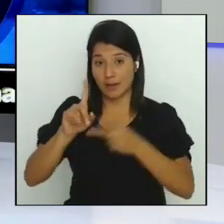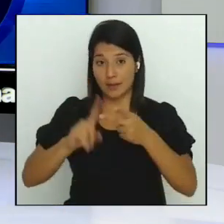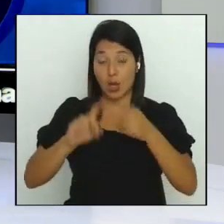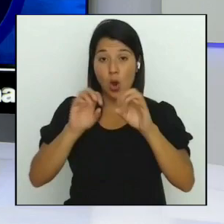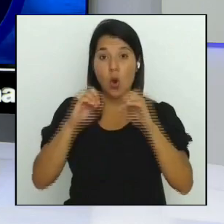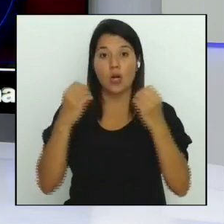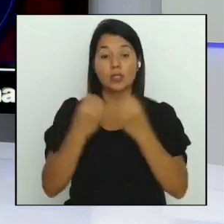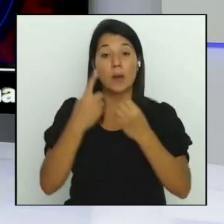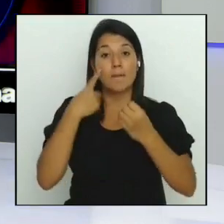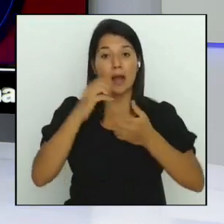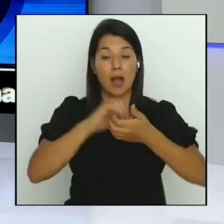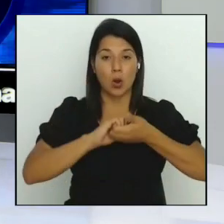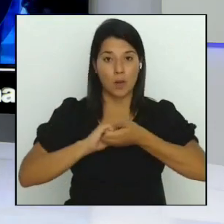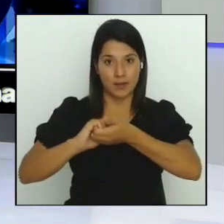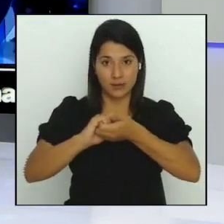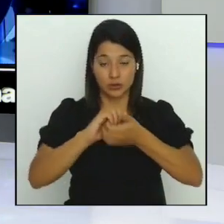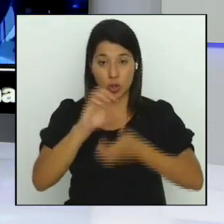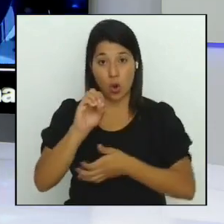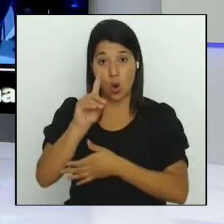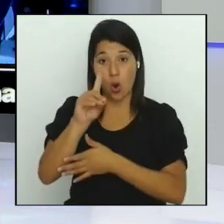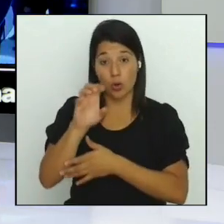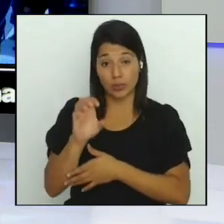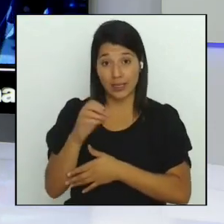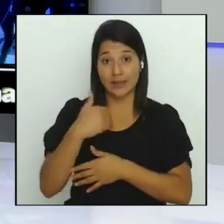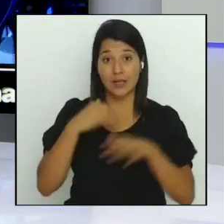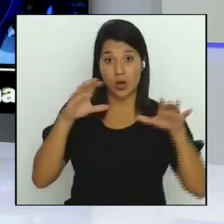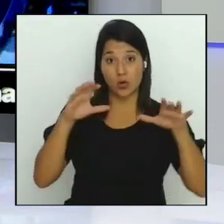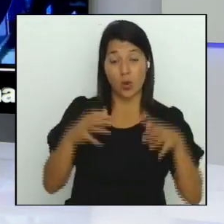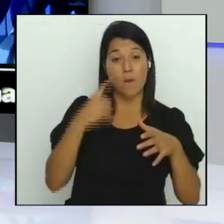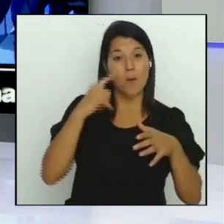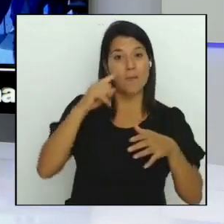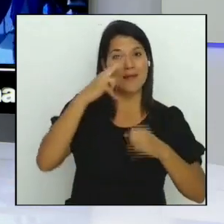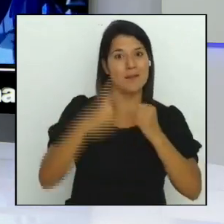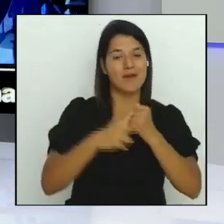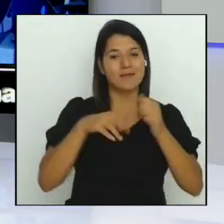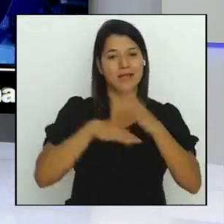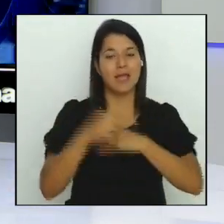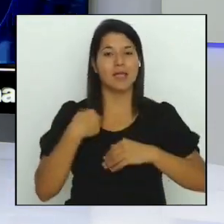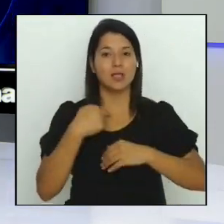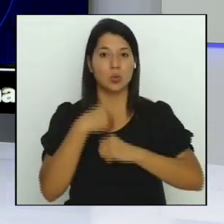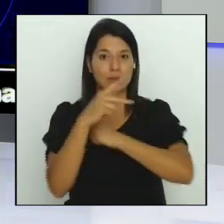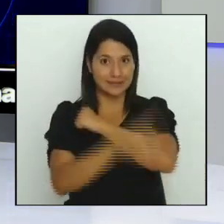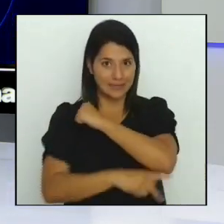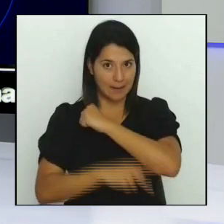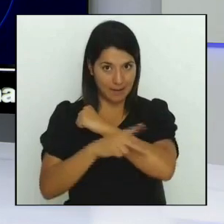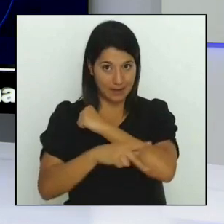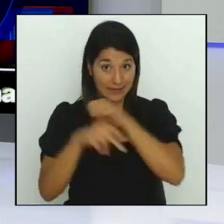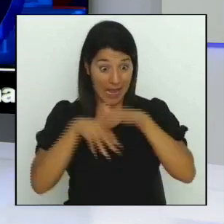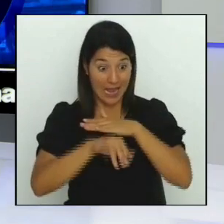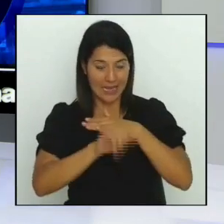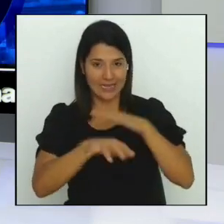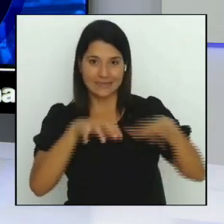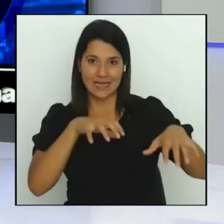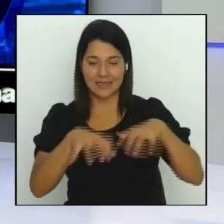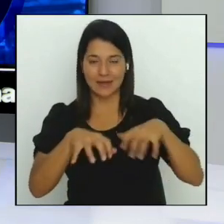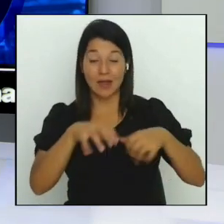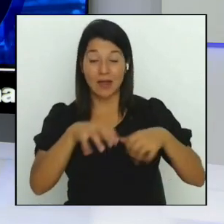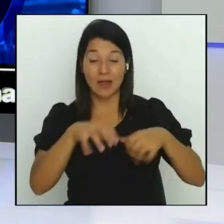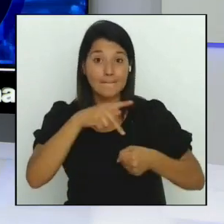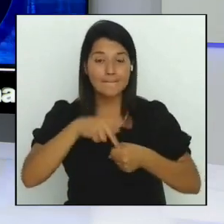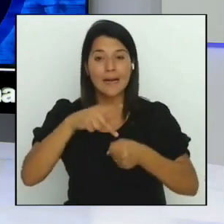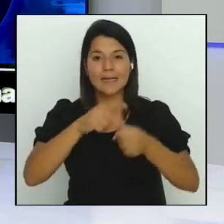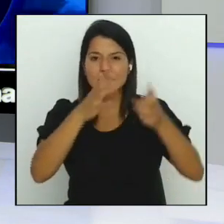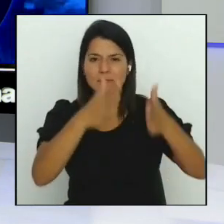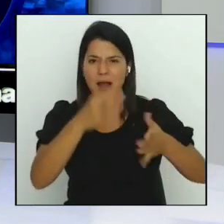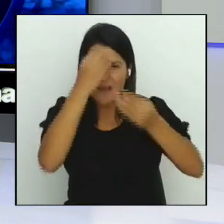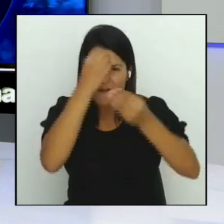Económico, OCDE, se reúnen por primera vez en nuestro país durante este evento, los participantes informaron sobre la